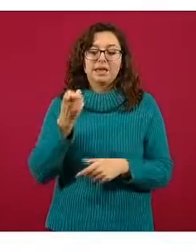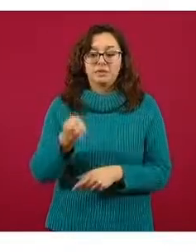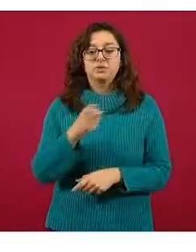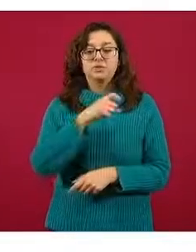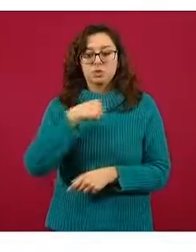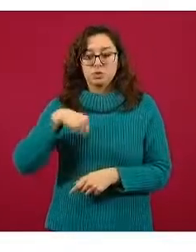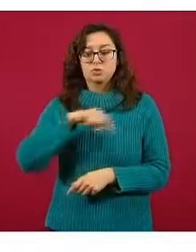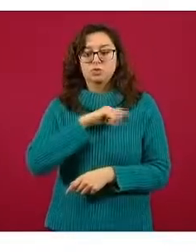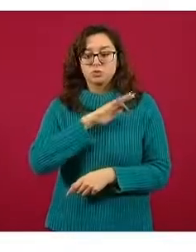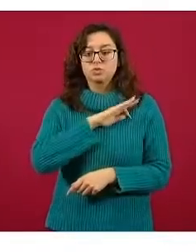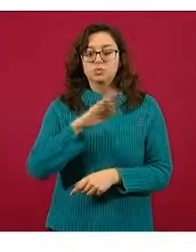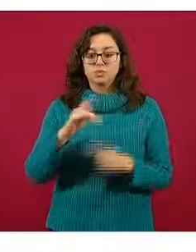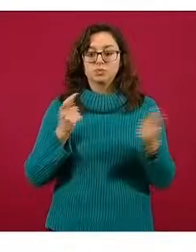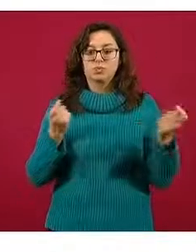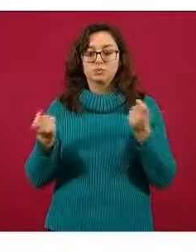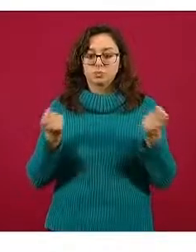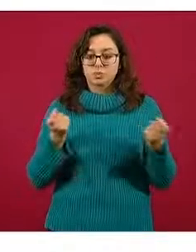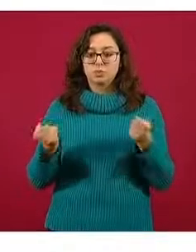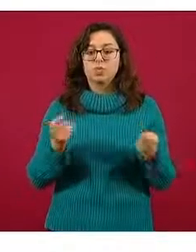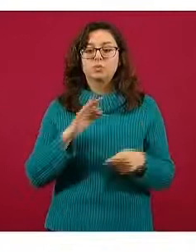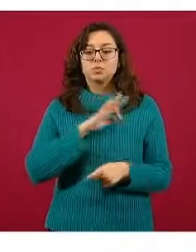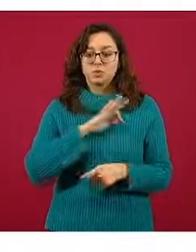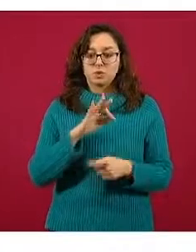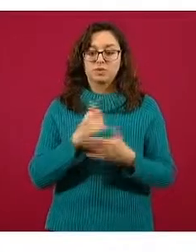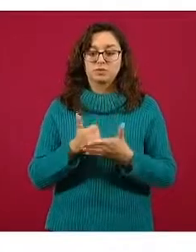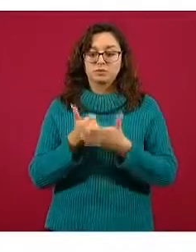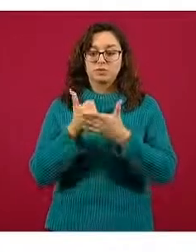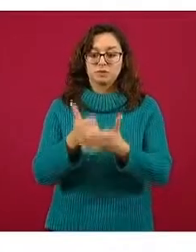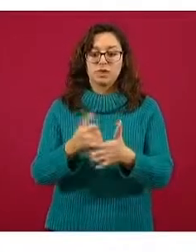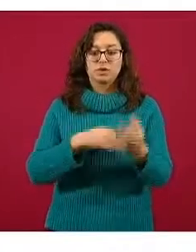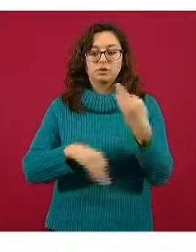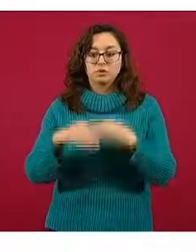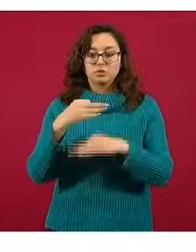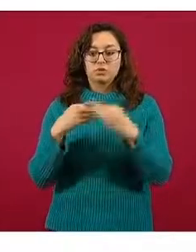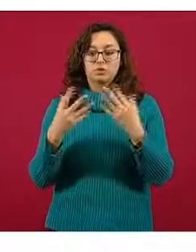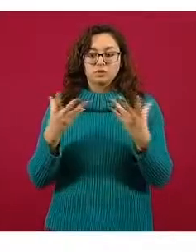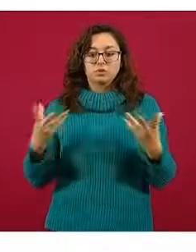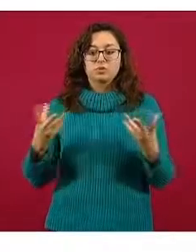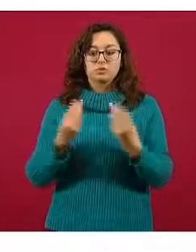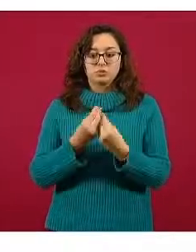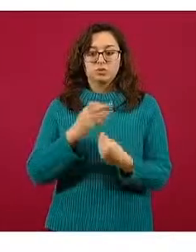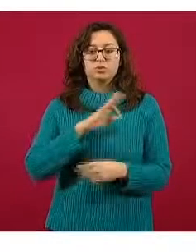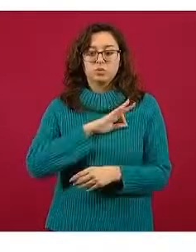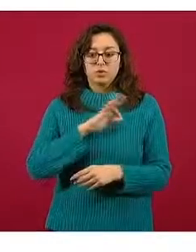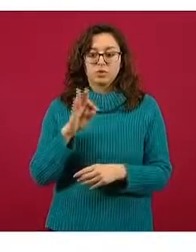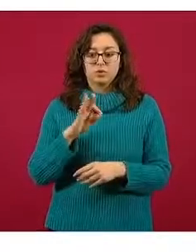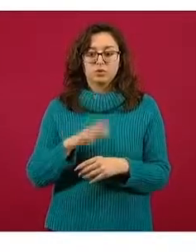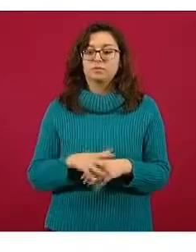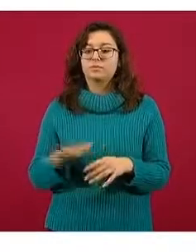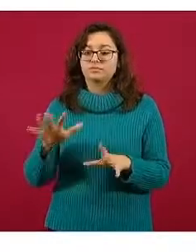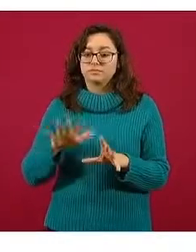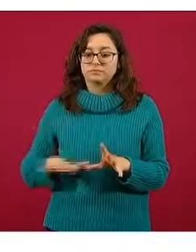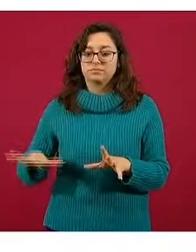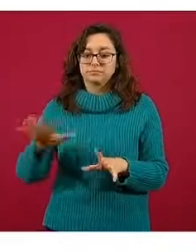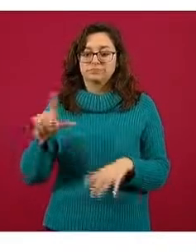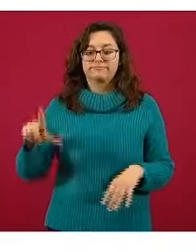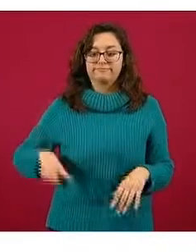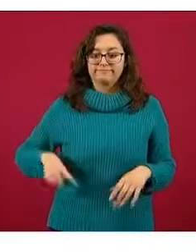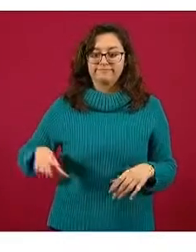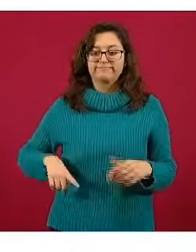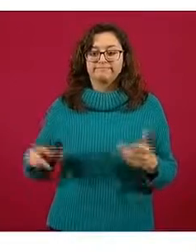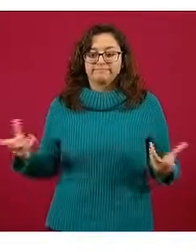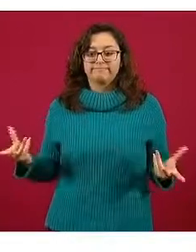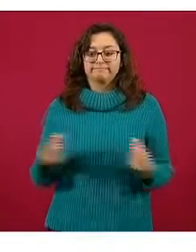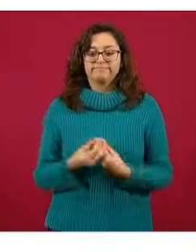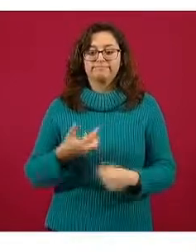epidemia sigue creciendo. Todos juntos, todas juntas, sociedad y gobierno